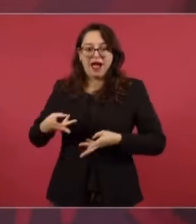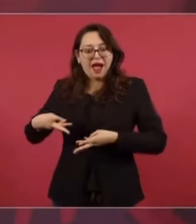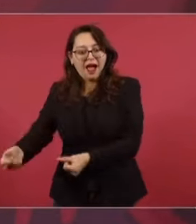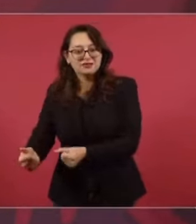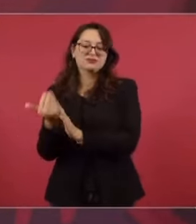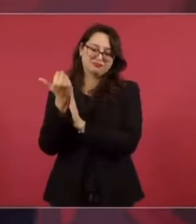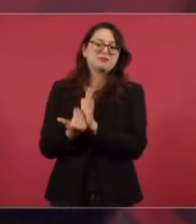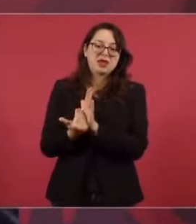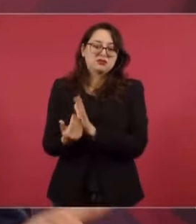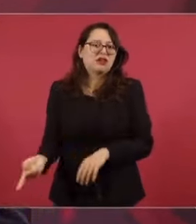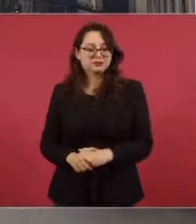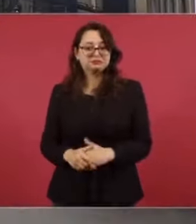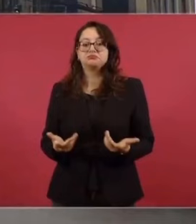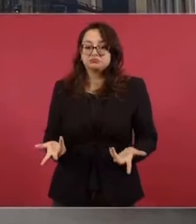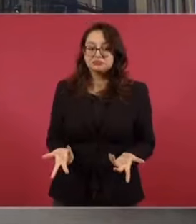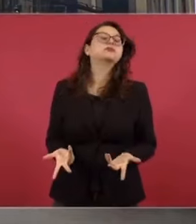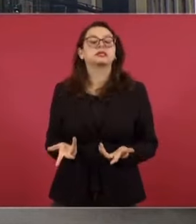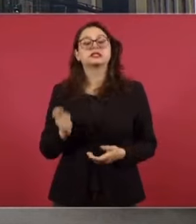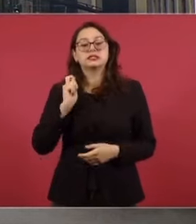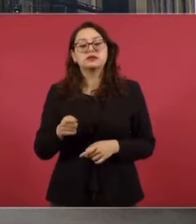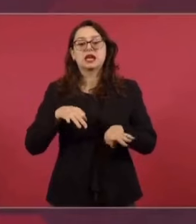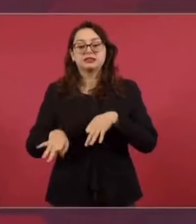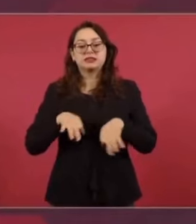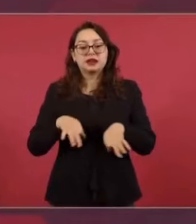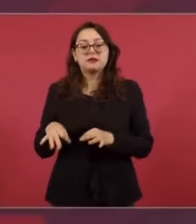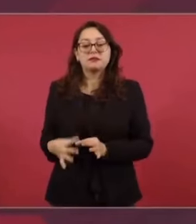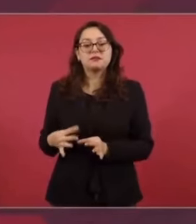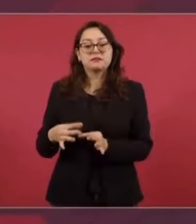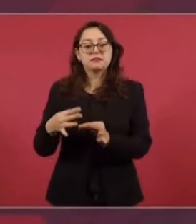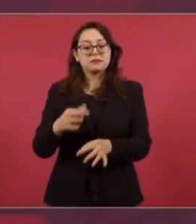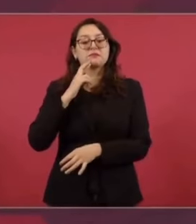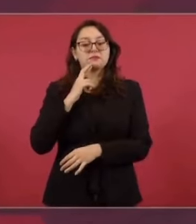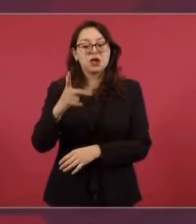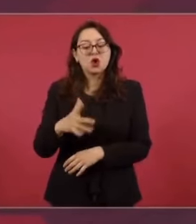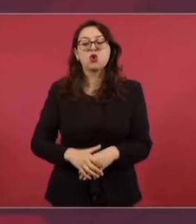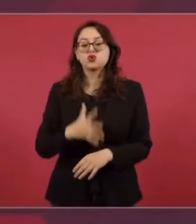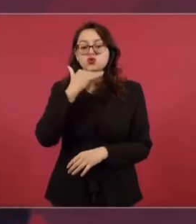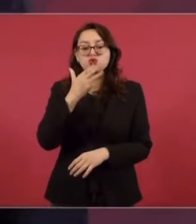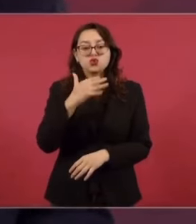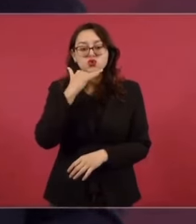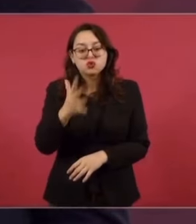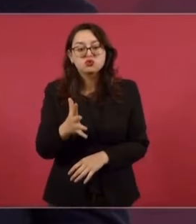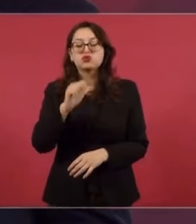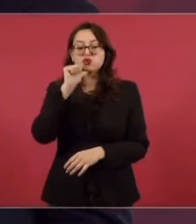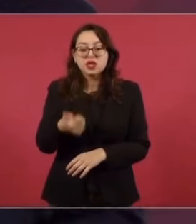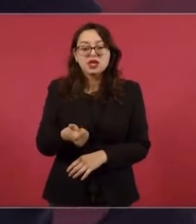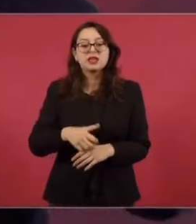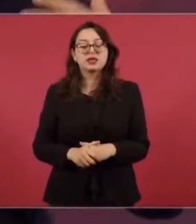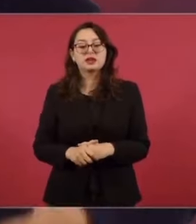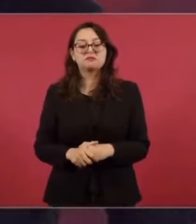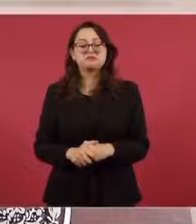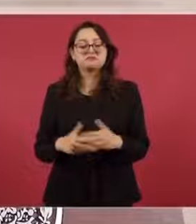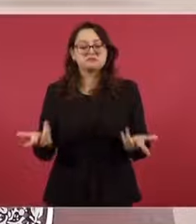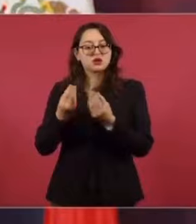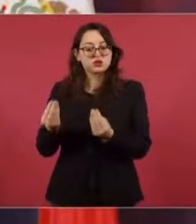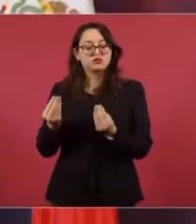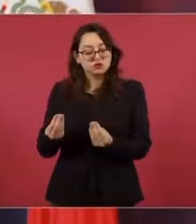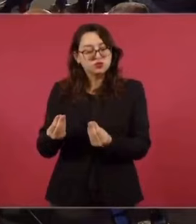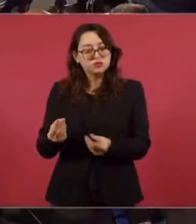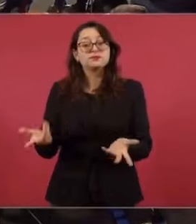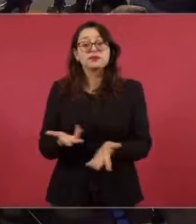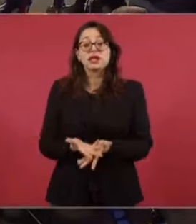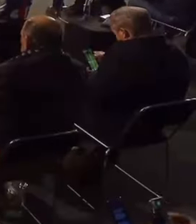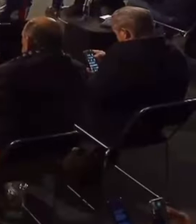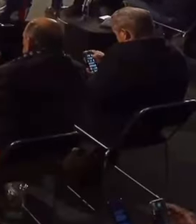menos extraer el petróleo que lo que costaba antes. Hay más eficiencia porque no hay corrupción y porque se fortalece a Pemex. El